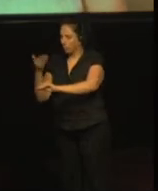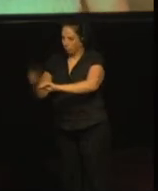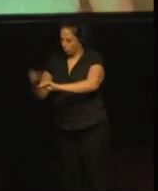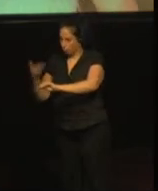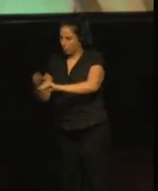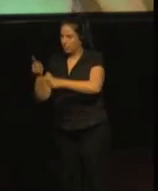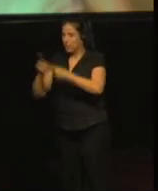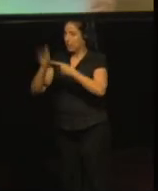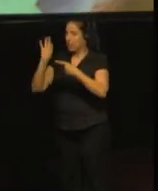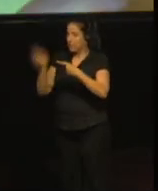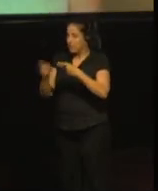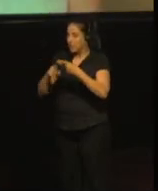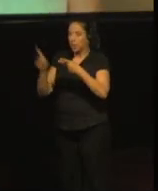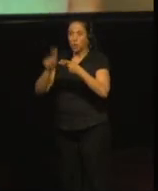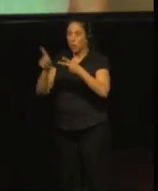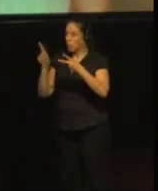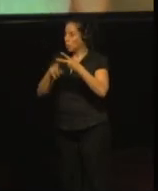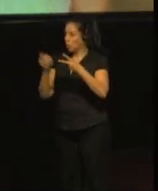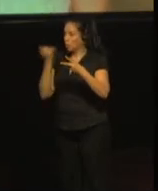no sé.